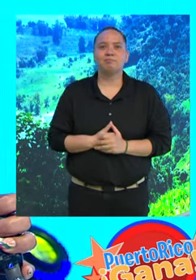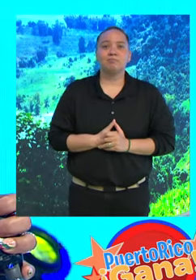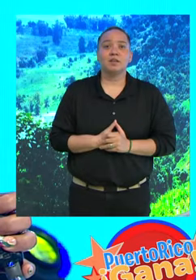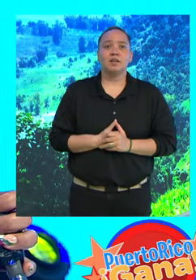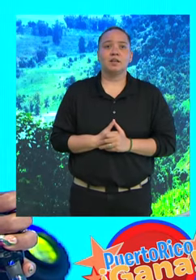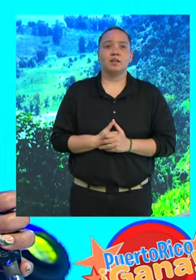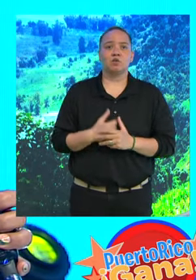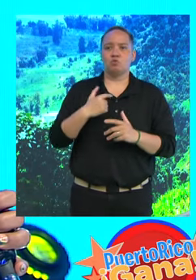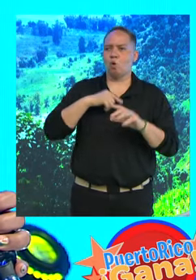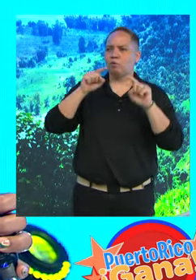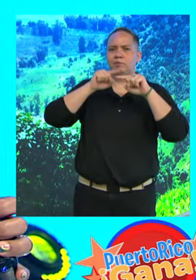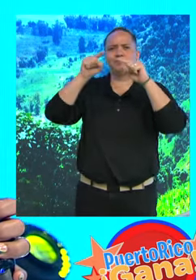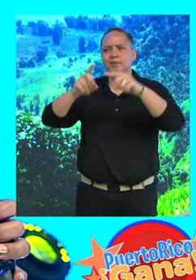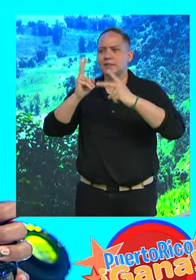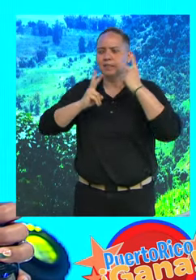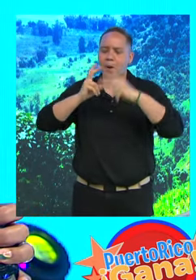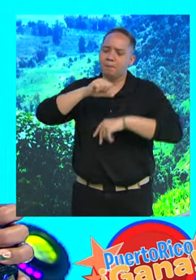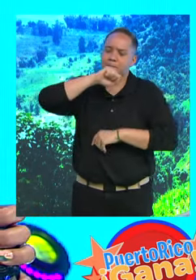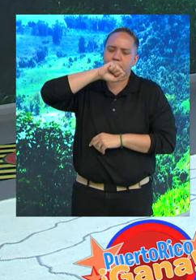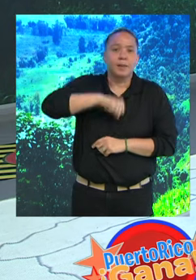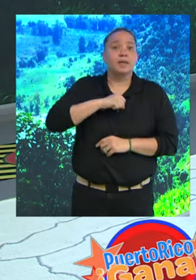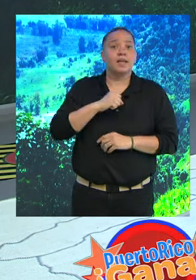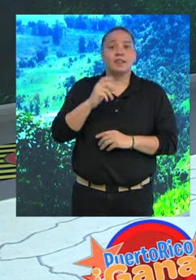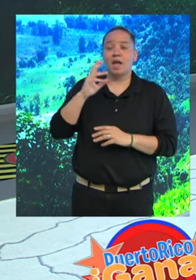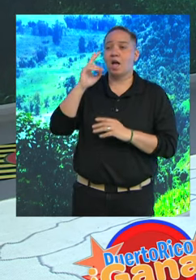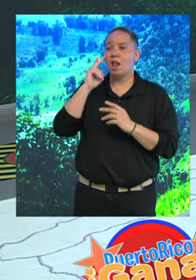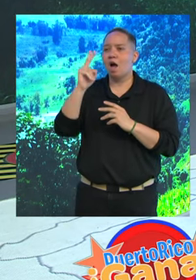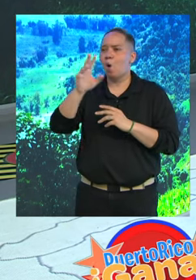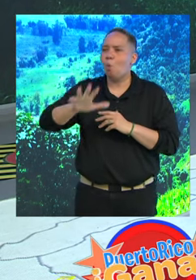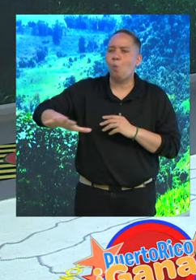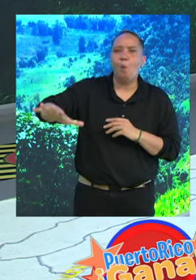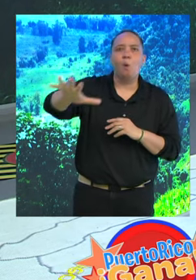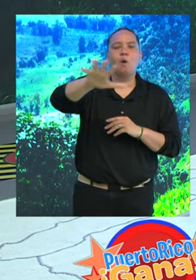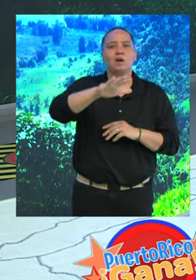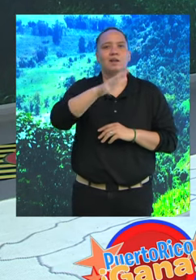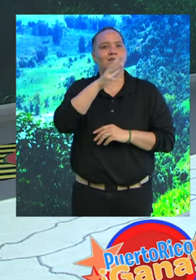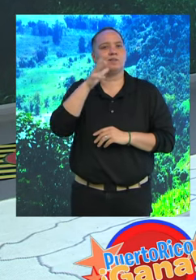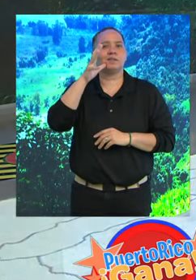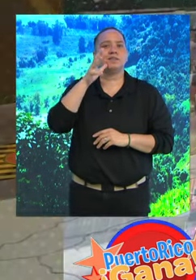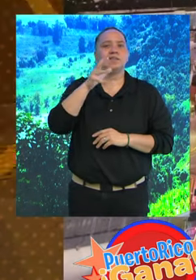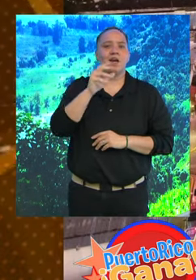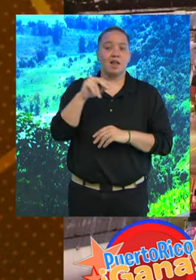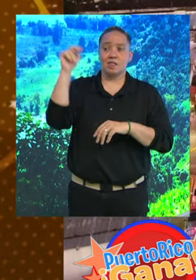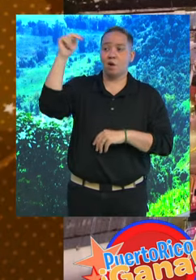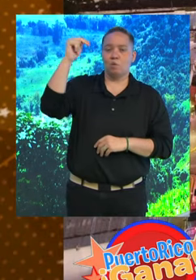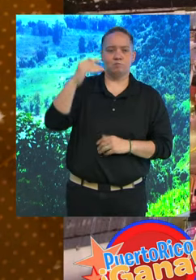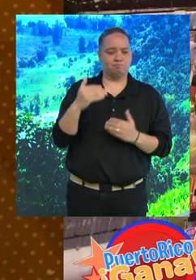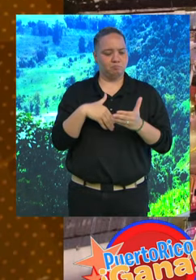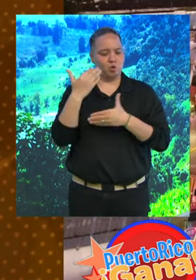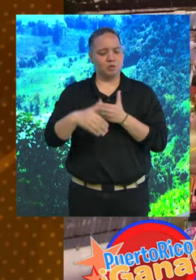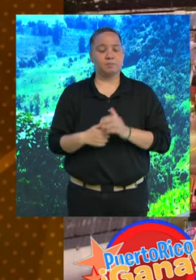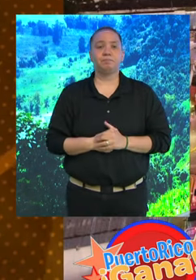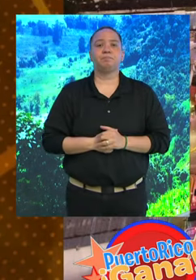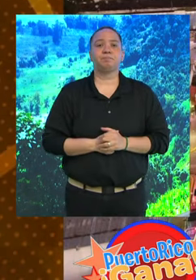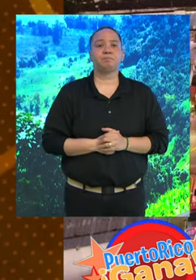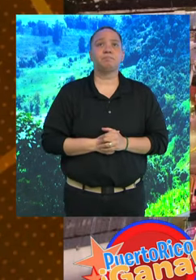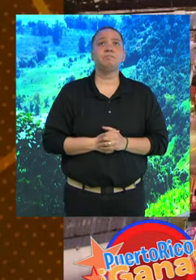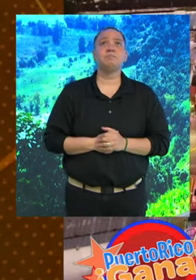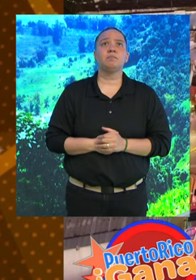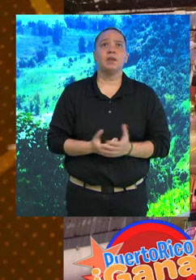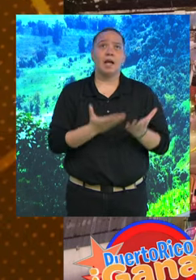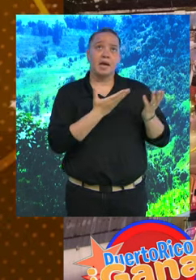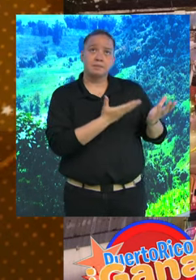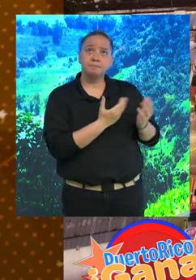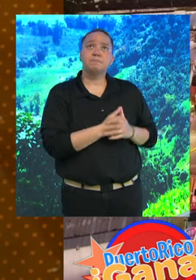ido muchas veces allá. Me encanta y la vista es única. La finca en Aguao. Muy bien, seguimos. Pues ahí tenemos el